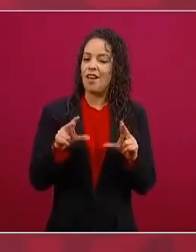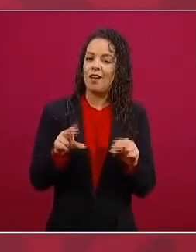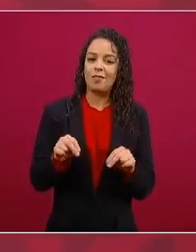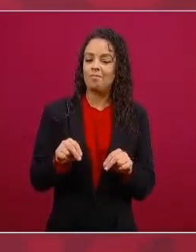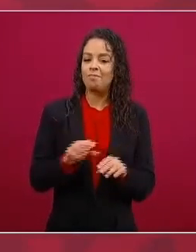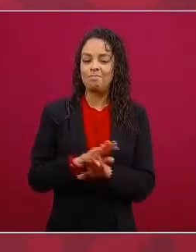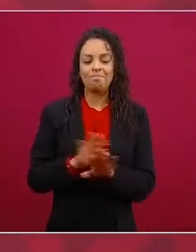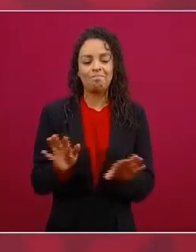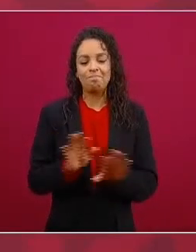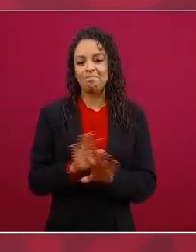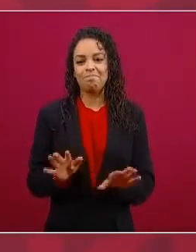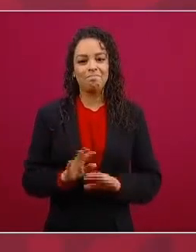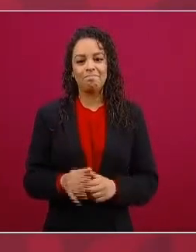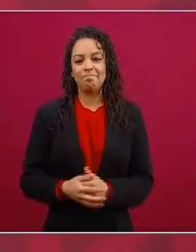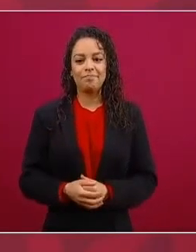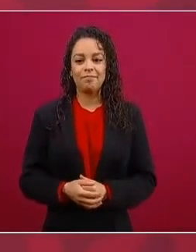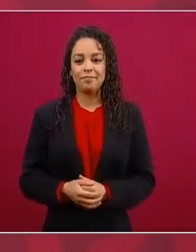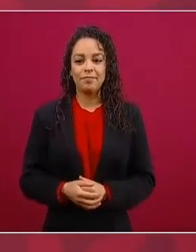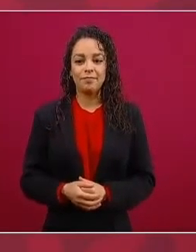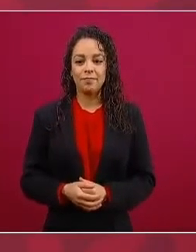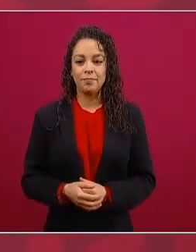en ese tiempo